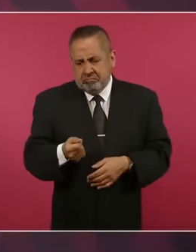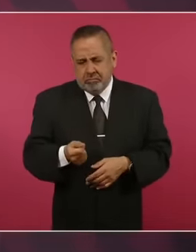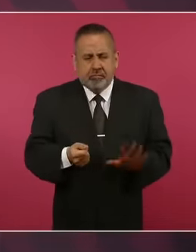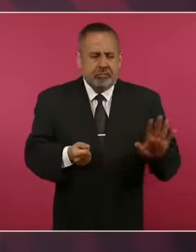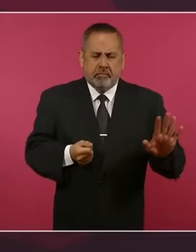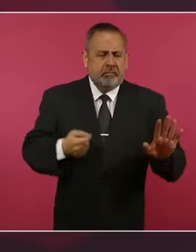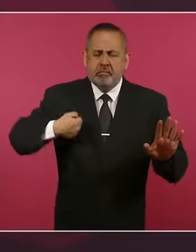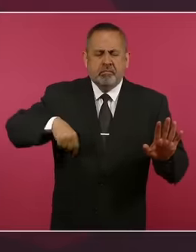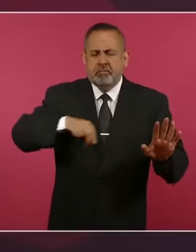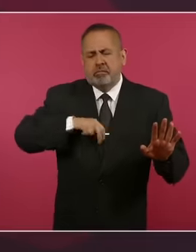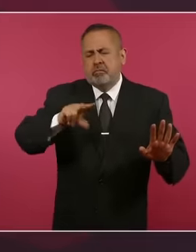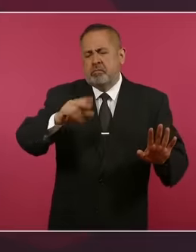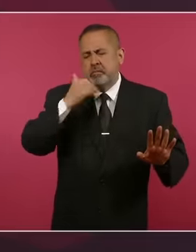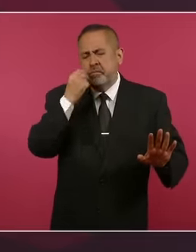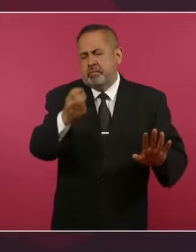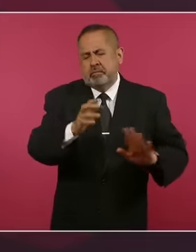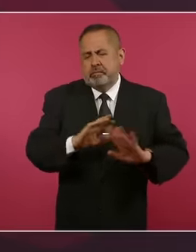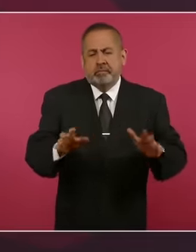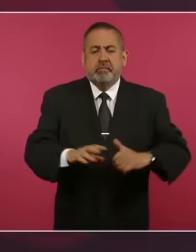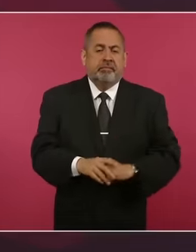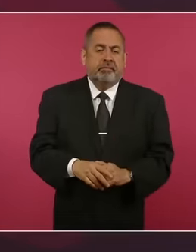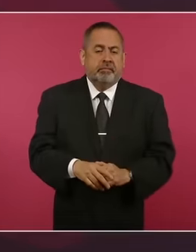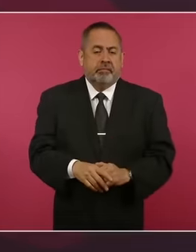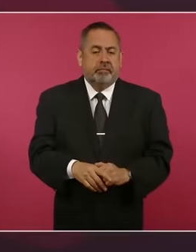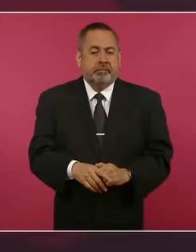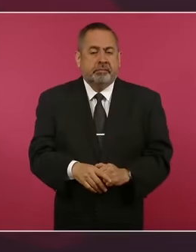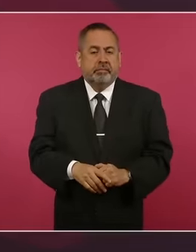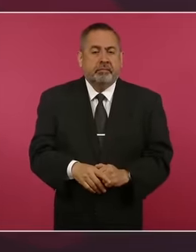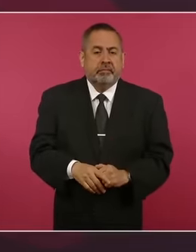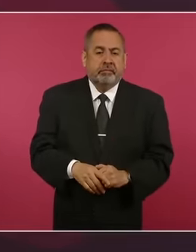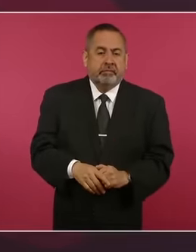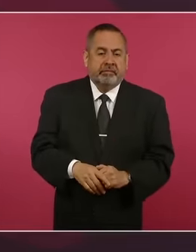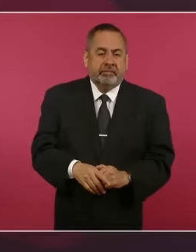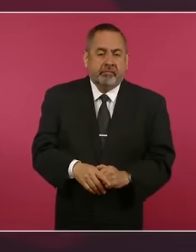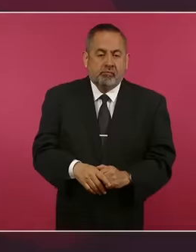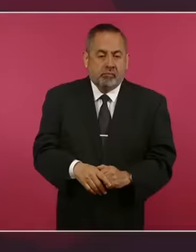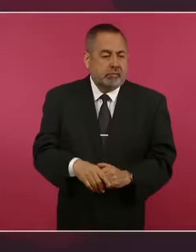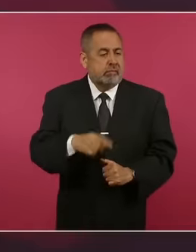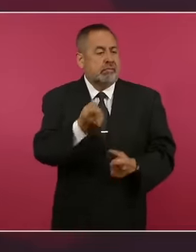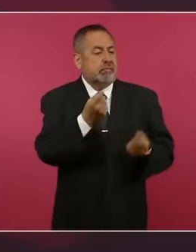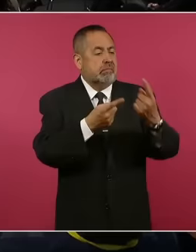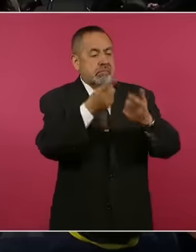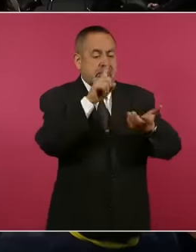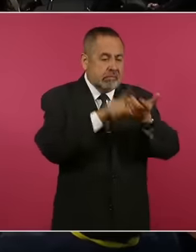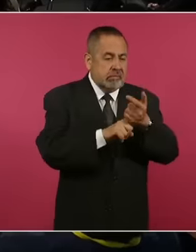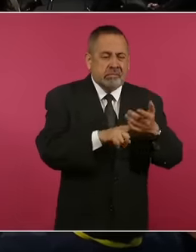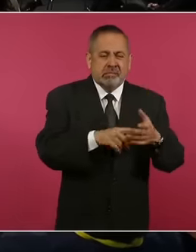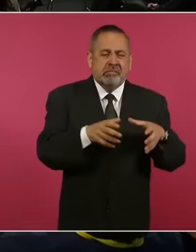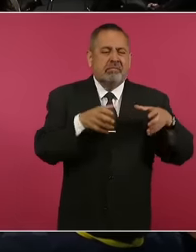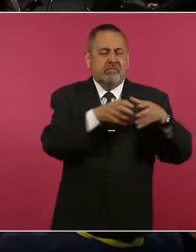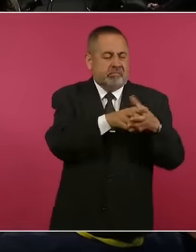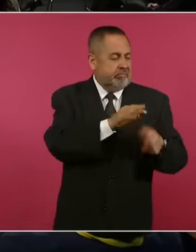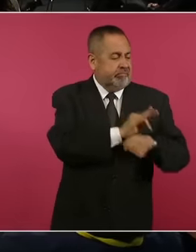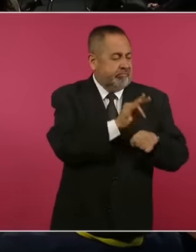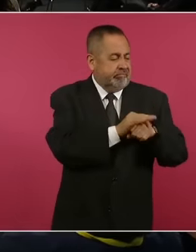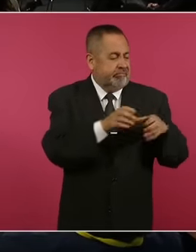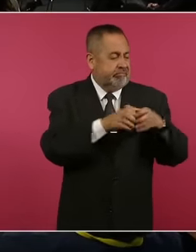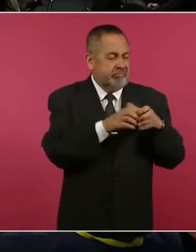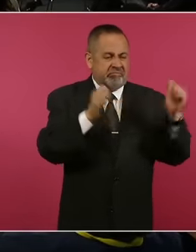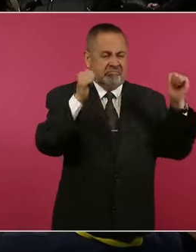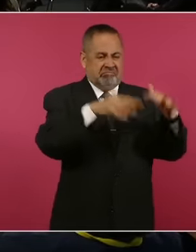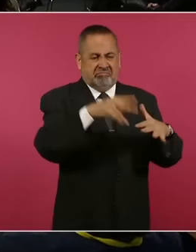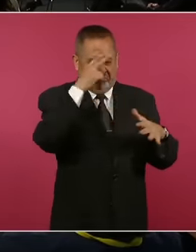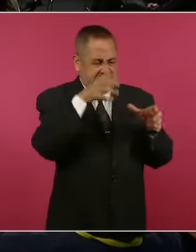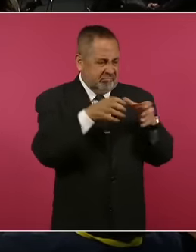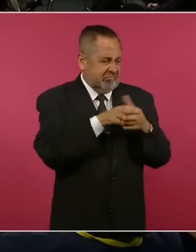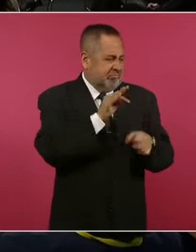actuamos. Que vienen los fachos a hacer una convención a